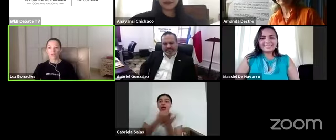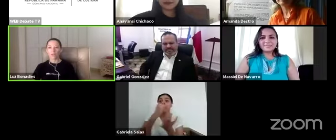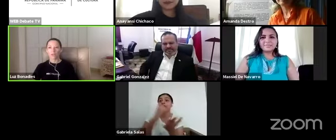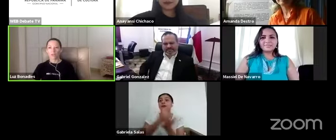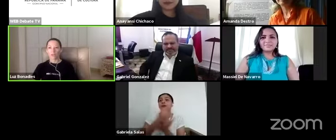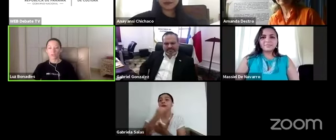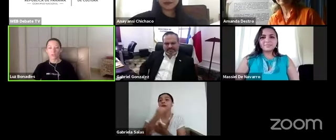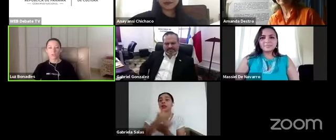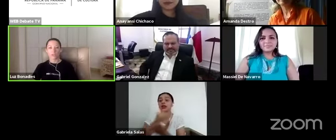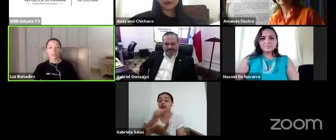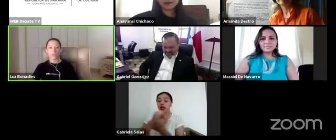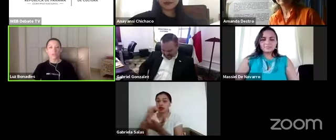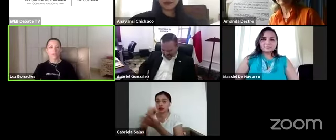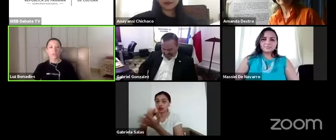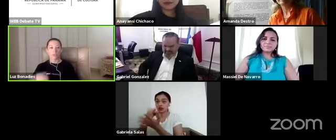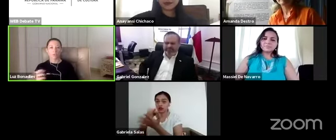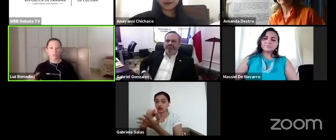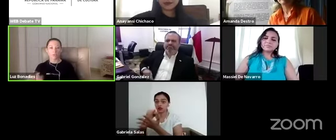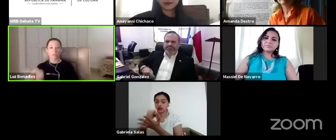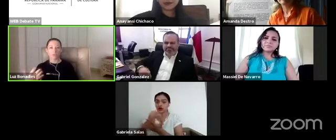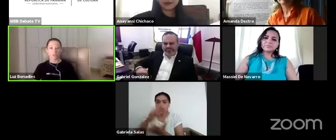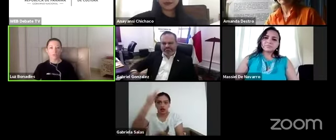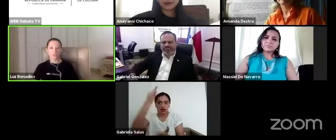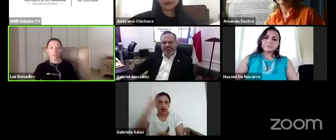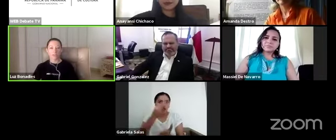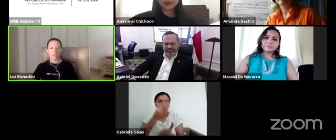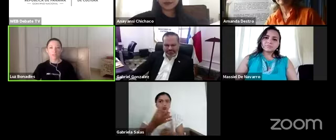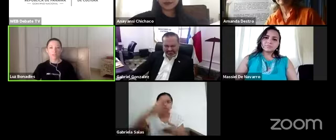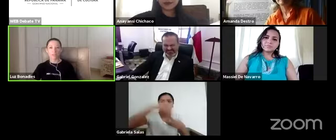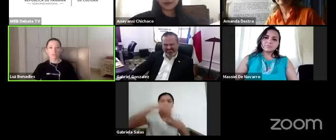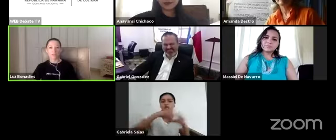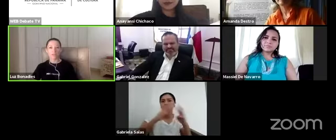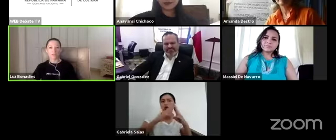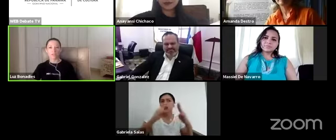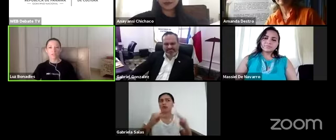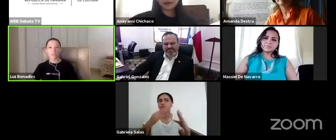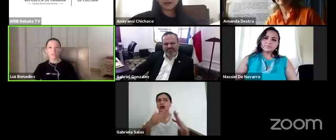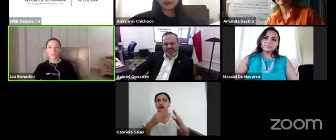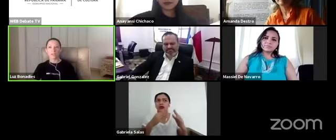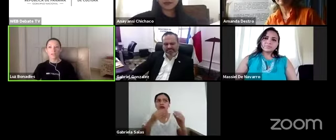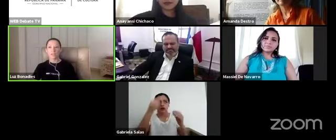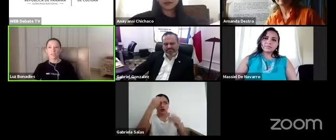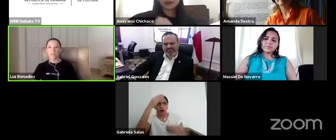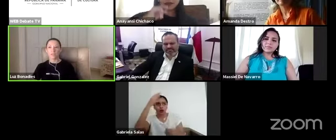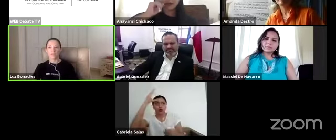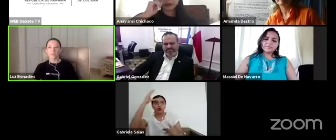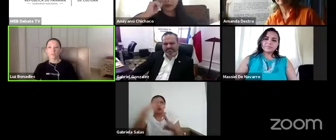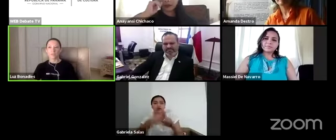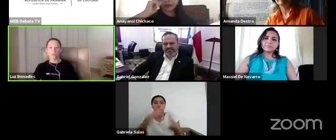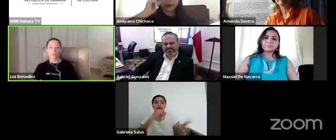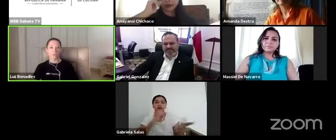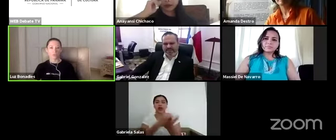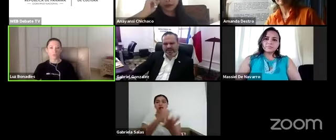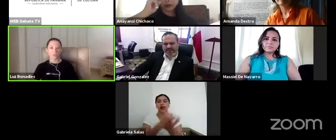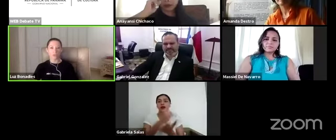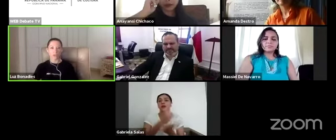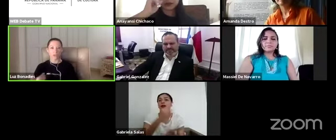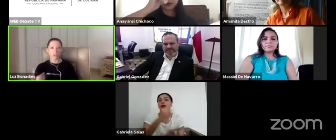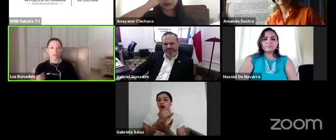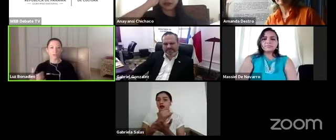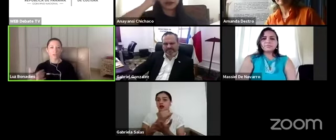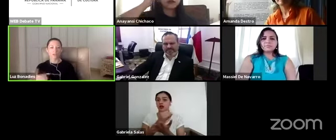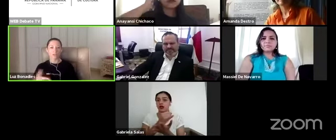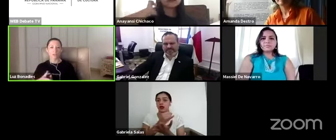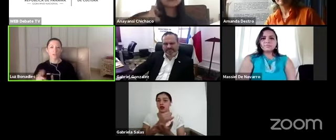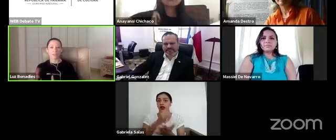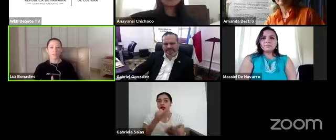que los museos generan conocimiento también a partir de la investigación y la investigación pasa por muchos procesos en el